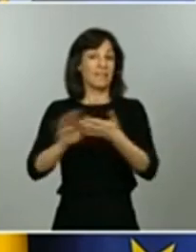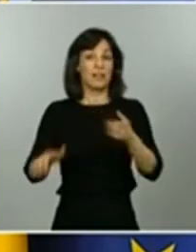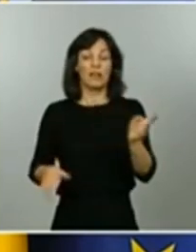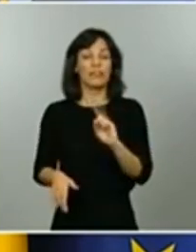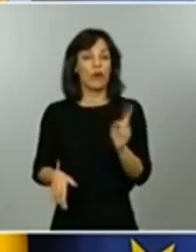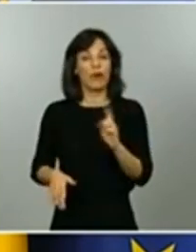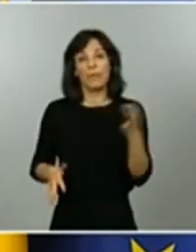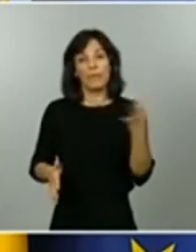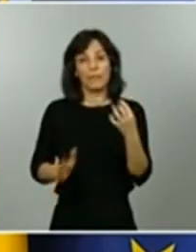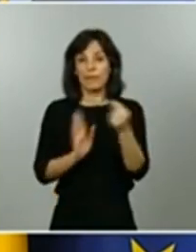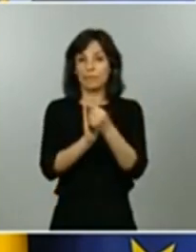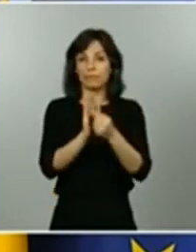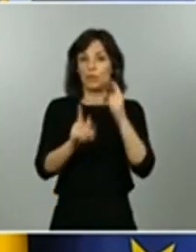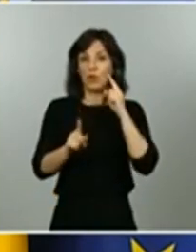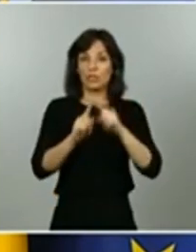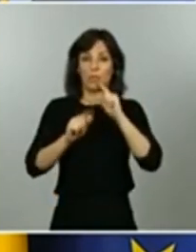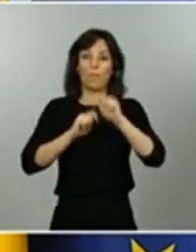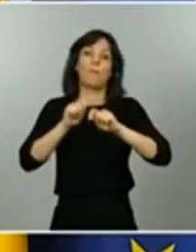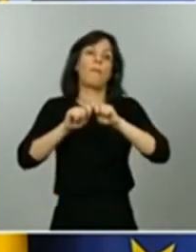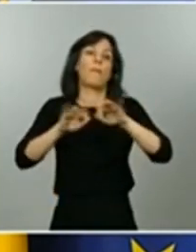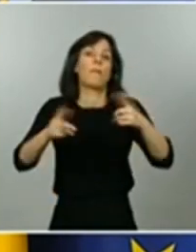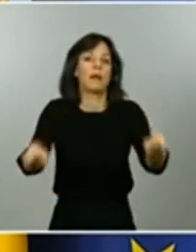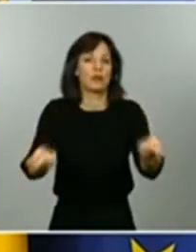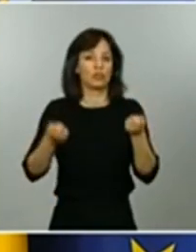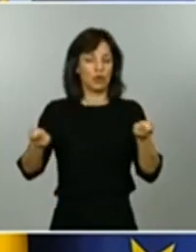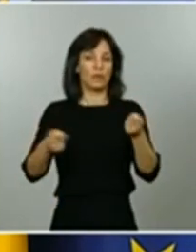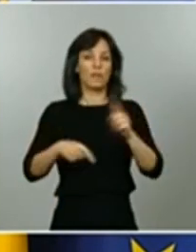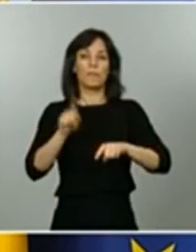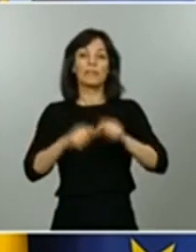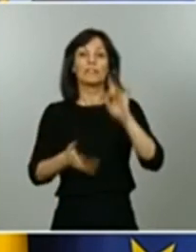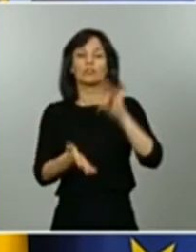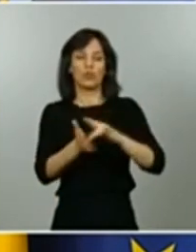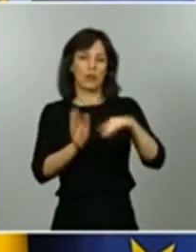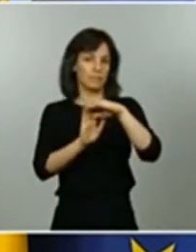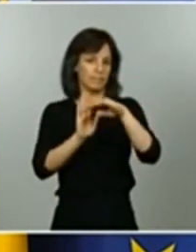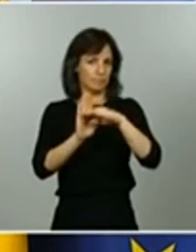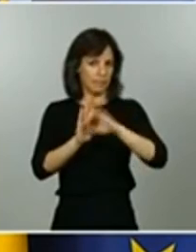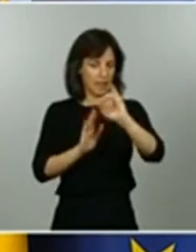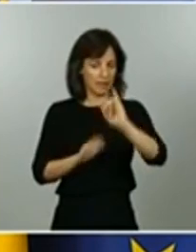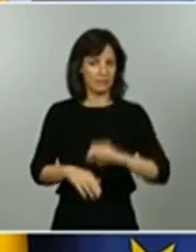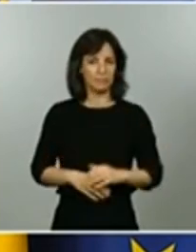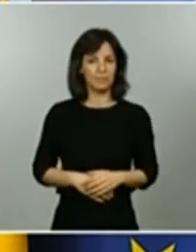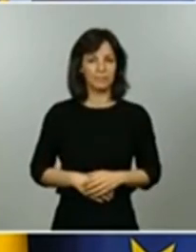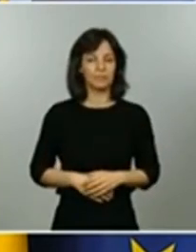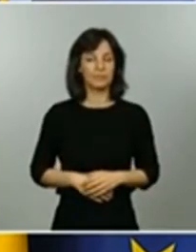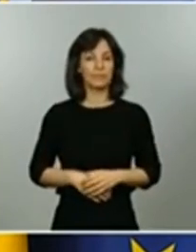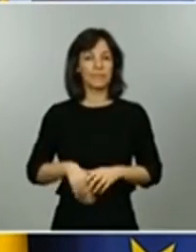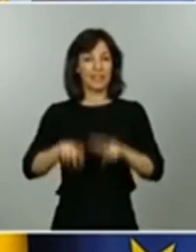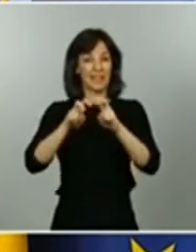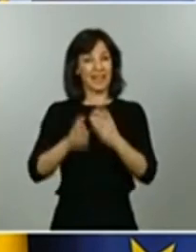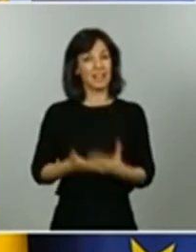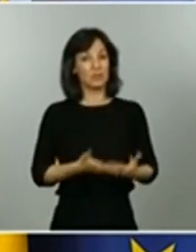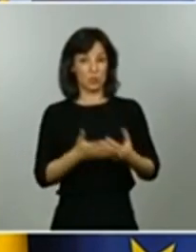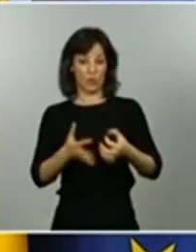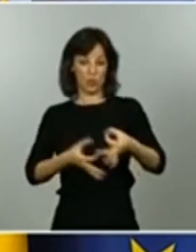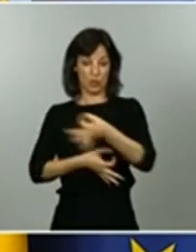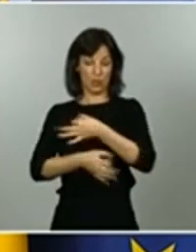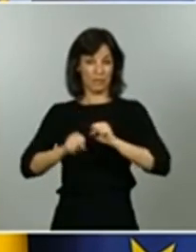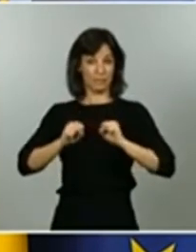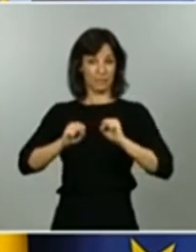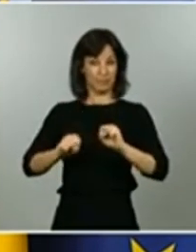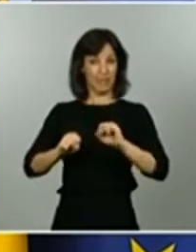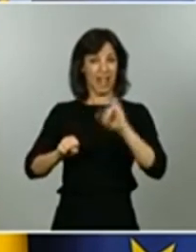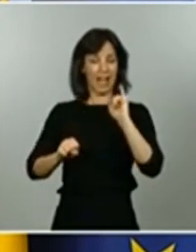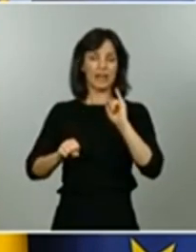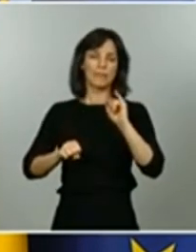controlar el brote que serán las que se decidan en su momento los estudios de seroprevalencia se tienen que ver de diversas maneras los estudios de